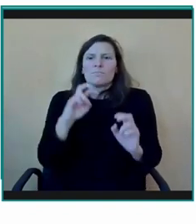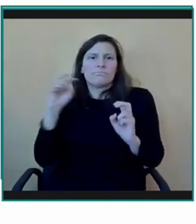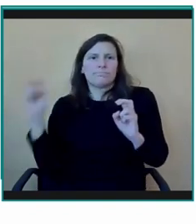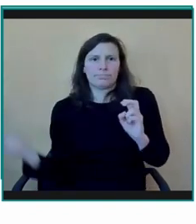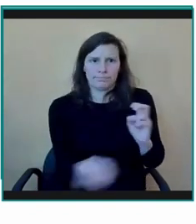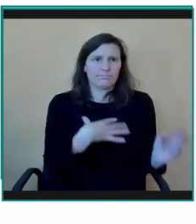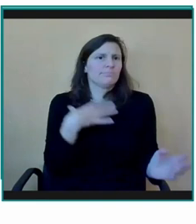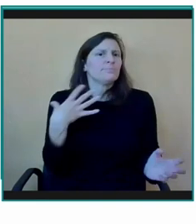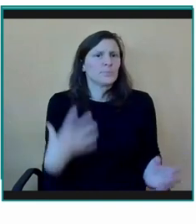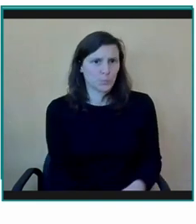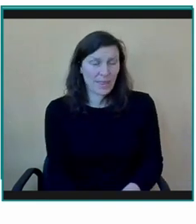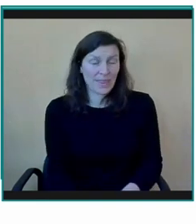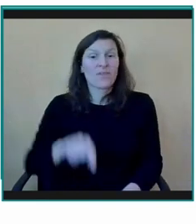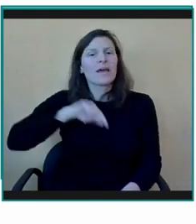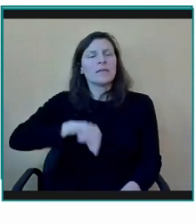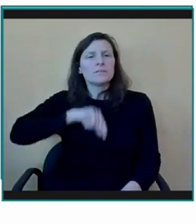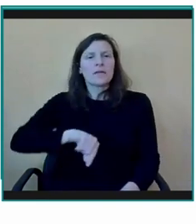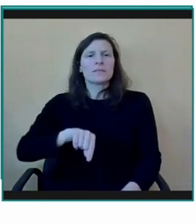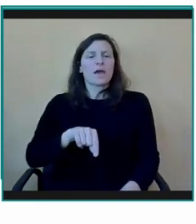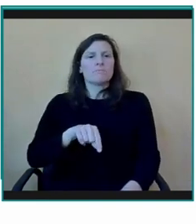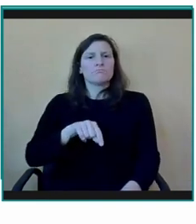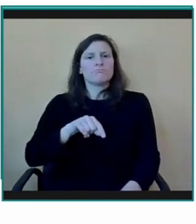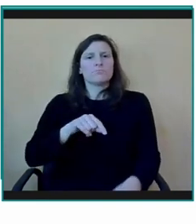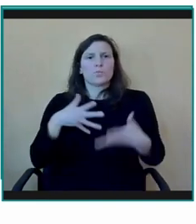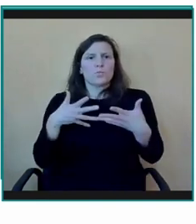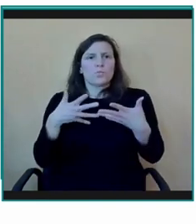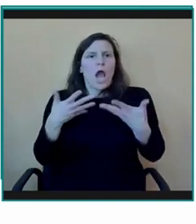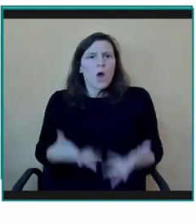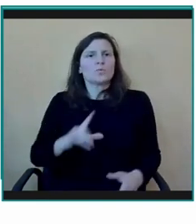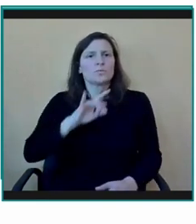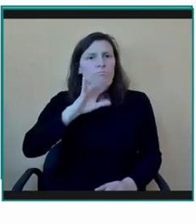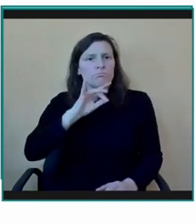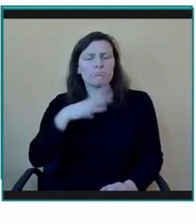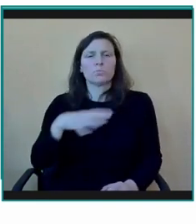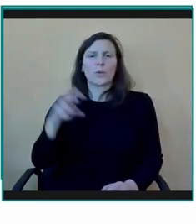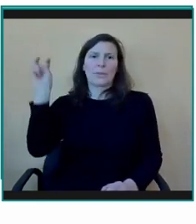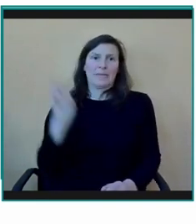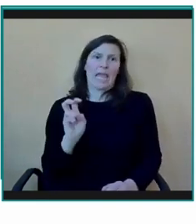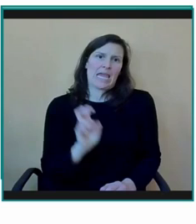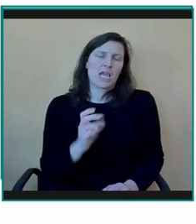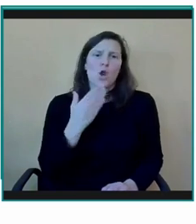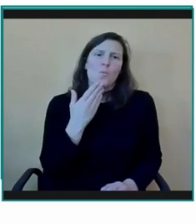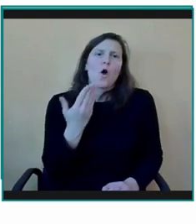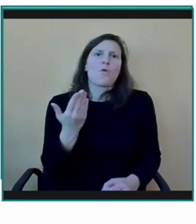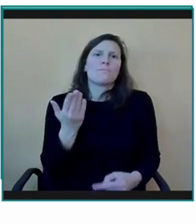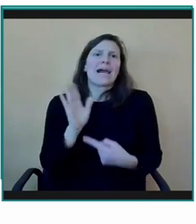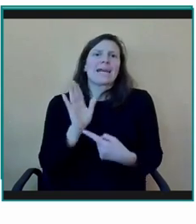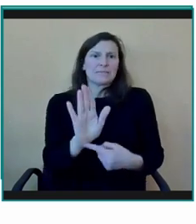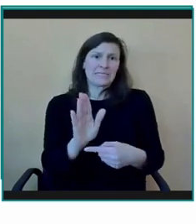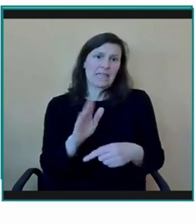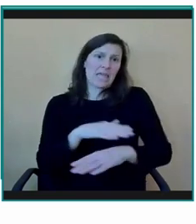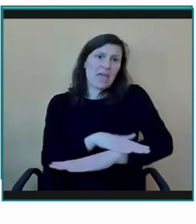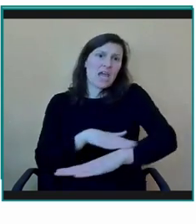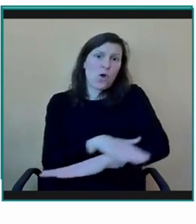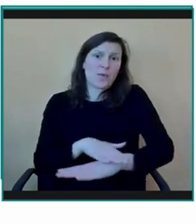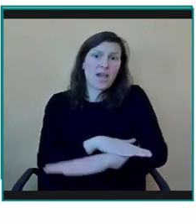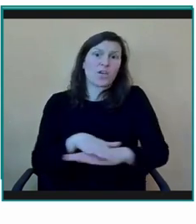responsabilidad en la administración pública pero que bueno, que conozco bien el colegio,